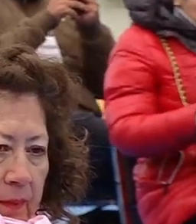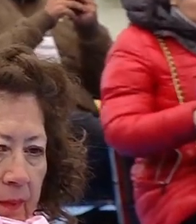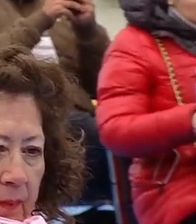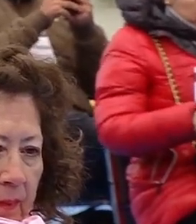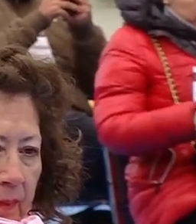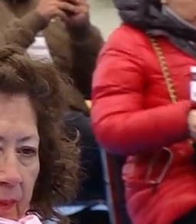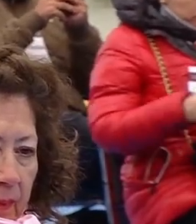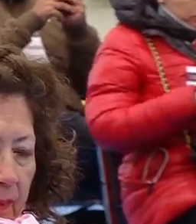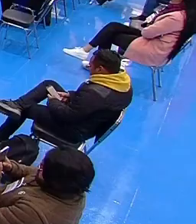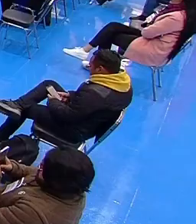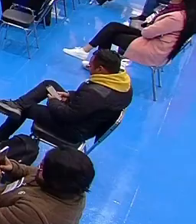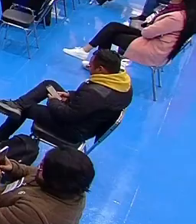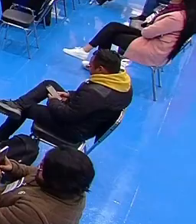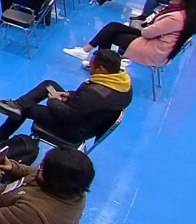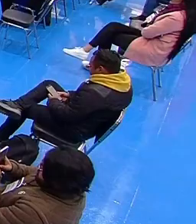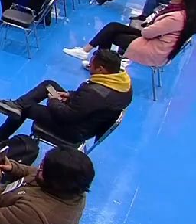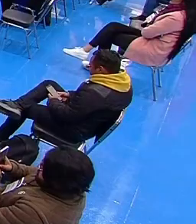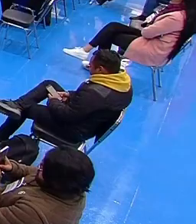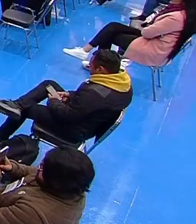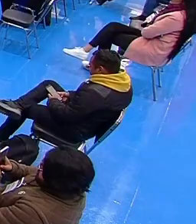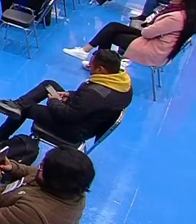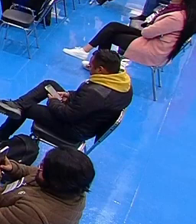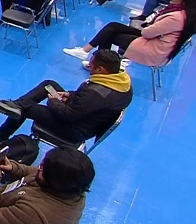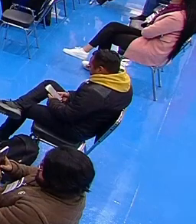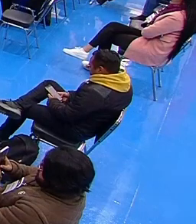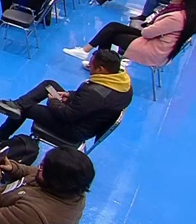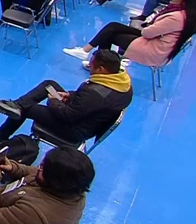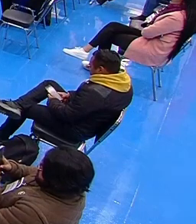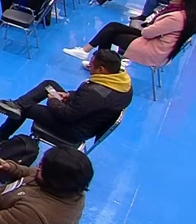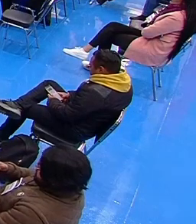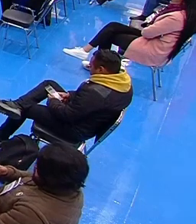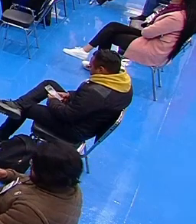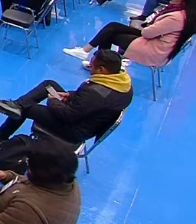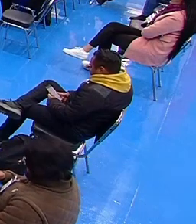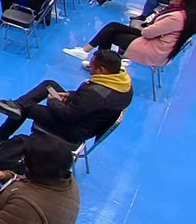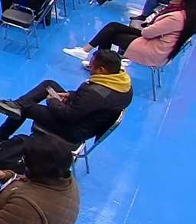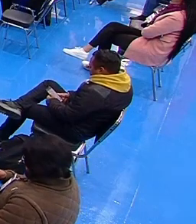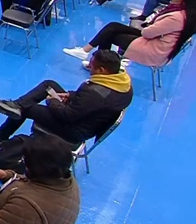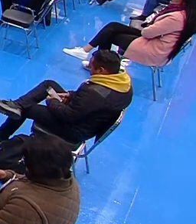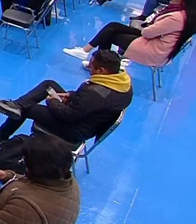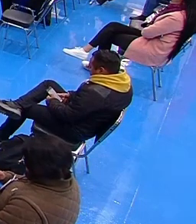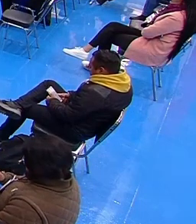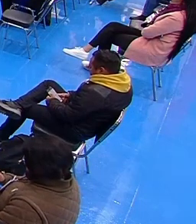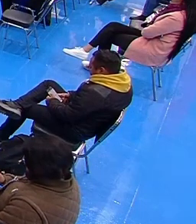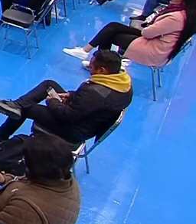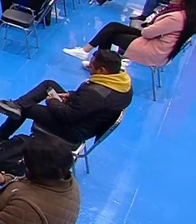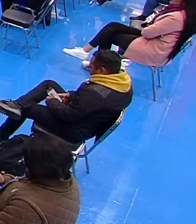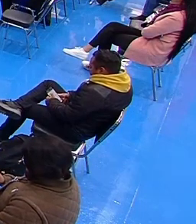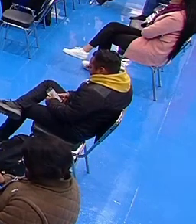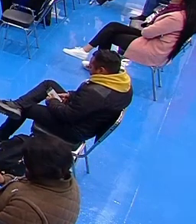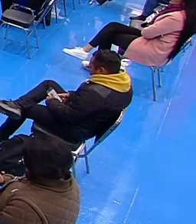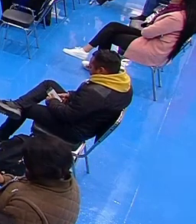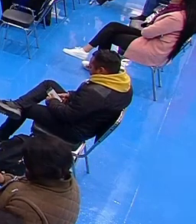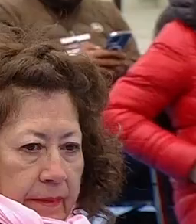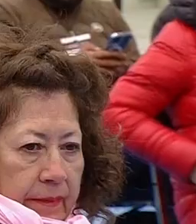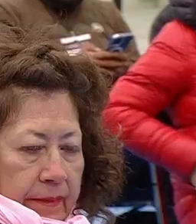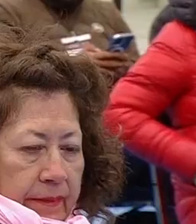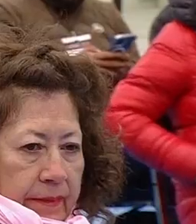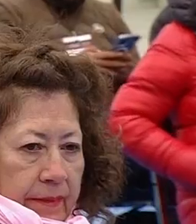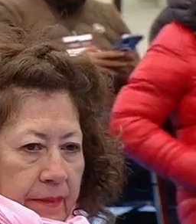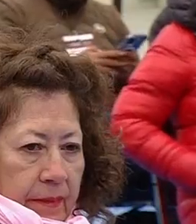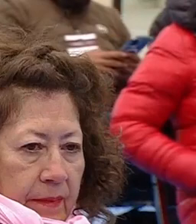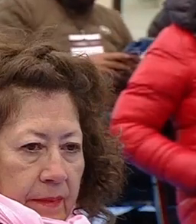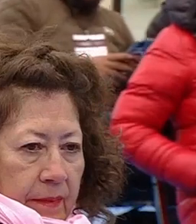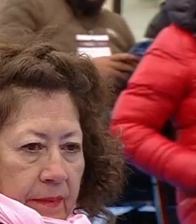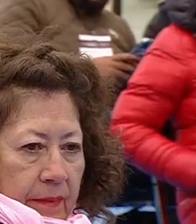emboscada por parte de migración de Puebla lo que ellos señalan es que migración de Veracruz los trató muy bien que al llegar a